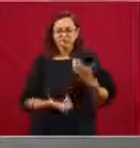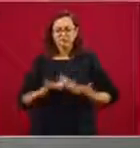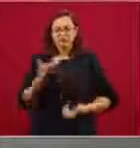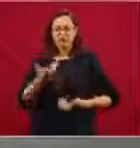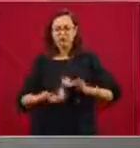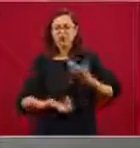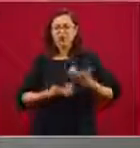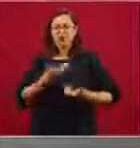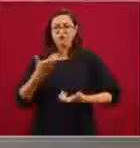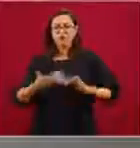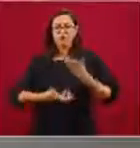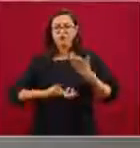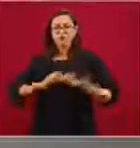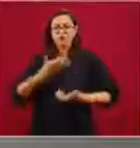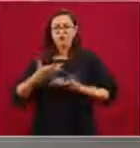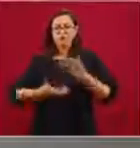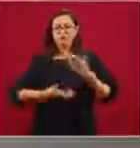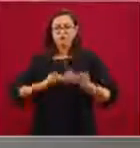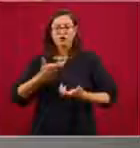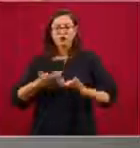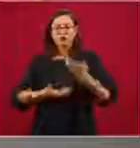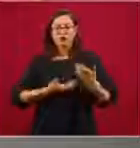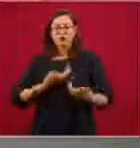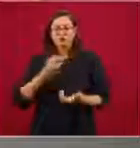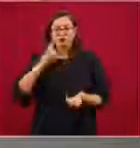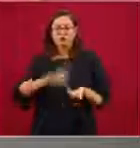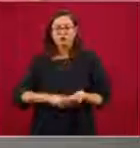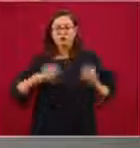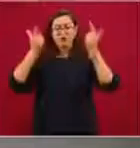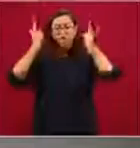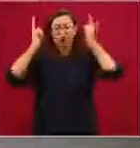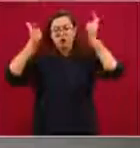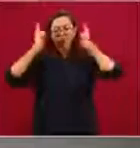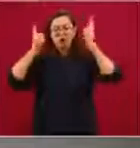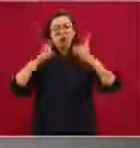la llama de la esperanza.